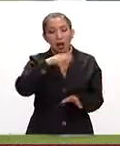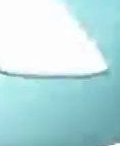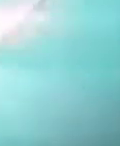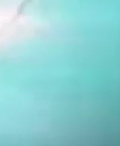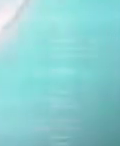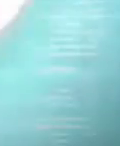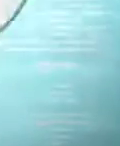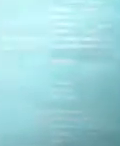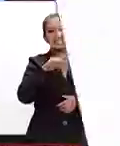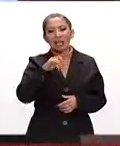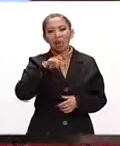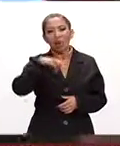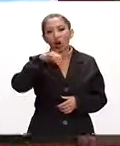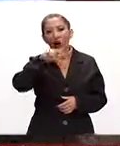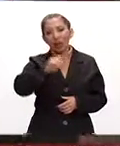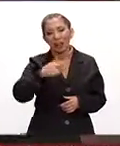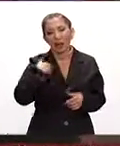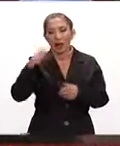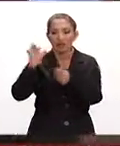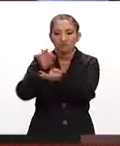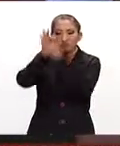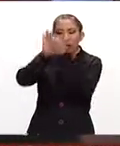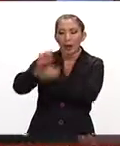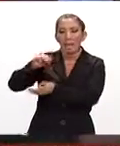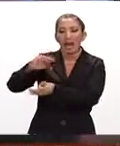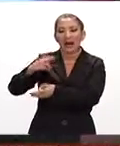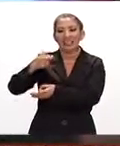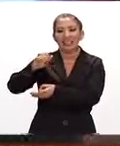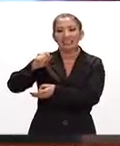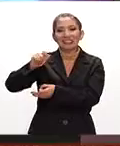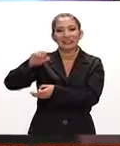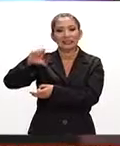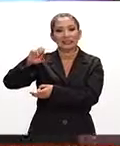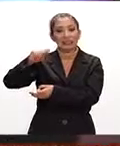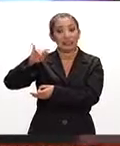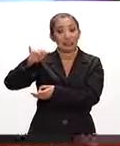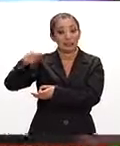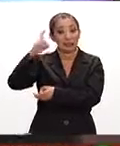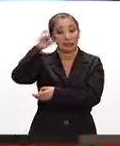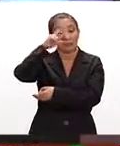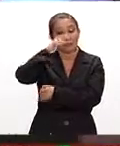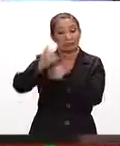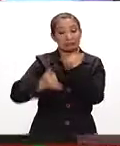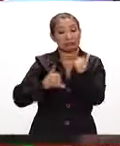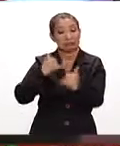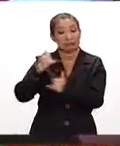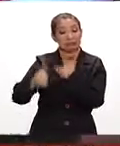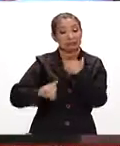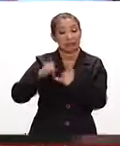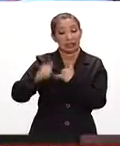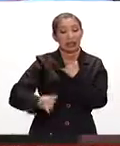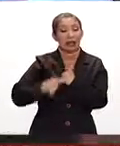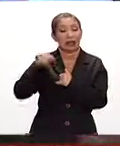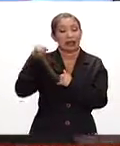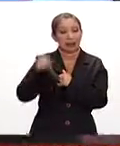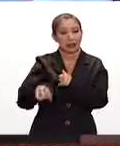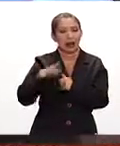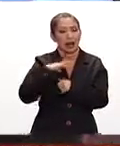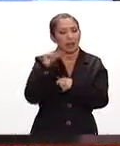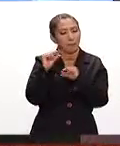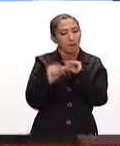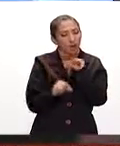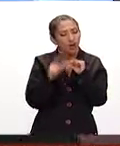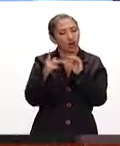Barcelona. El Barça va a recibir al Manchester City, un partido que es complicado. El equipo de Guardiola ha ido